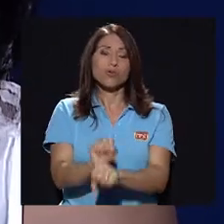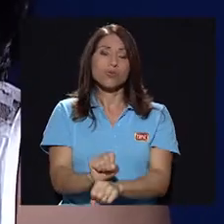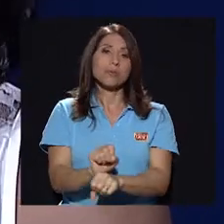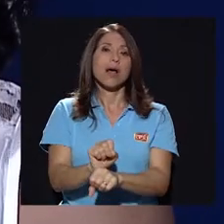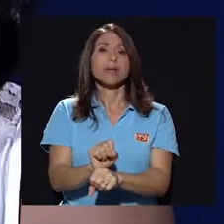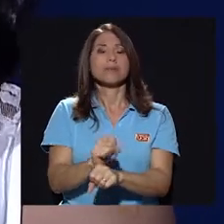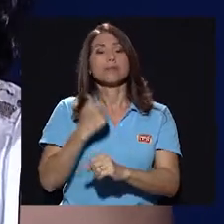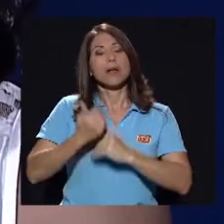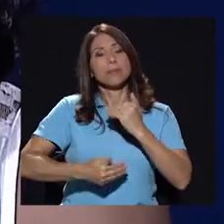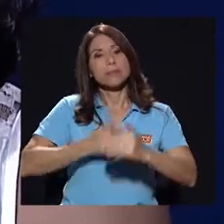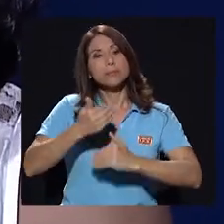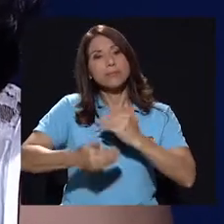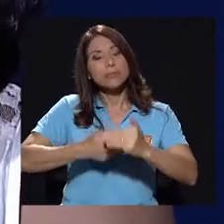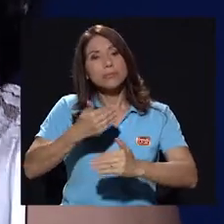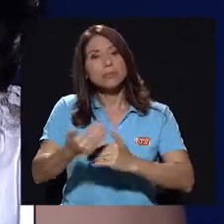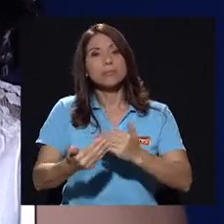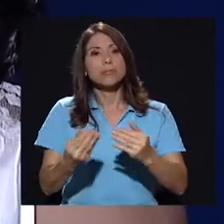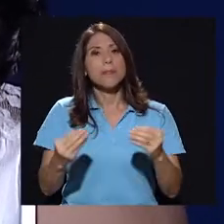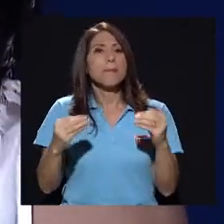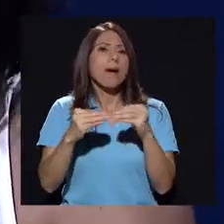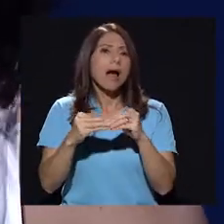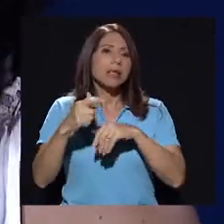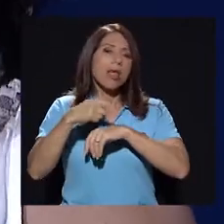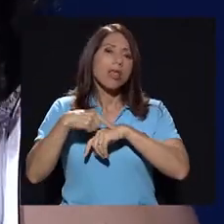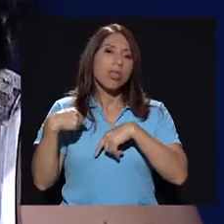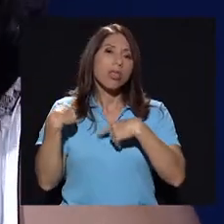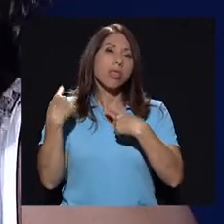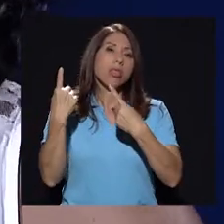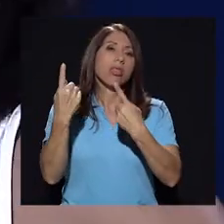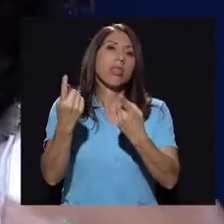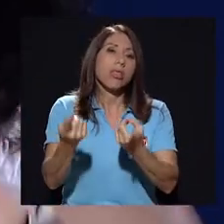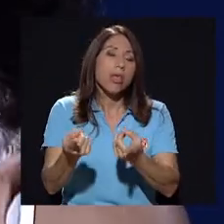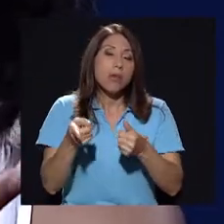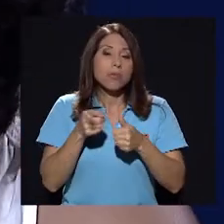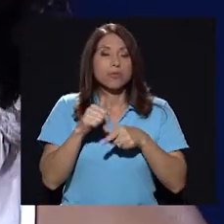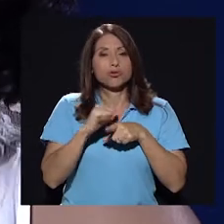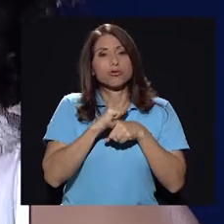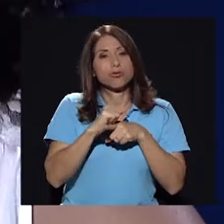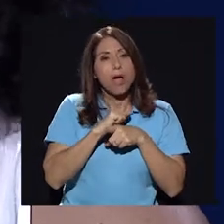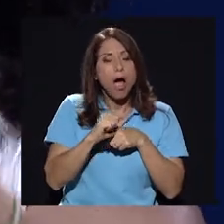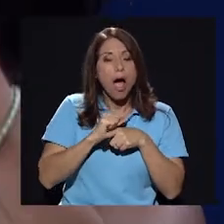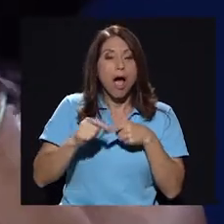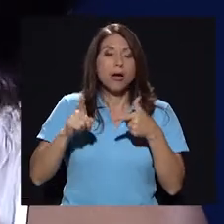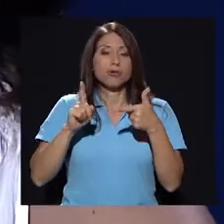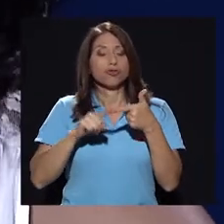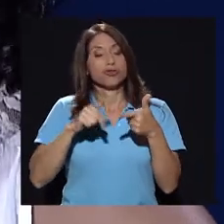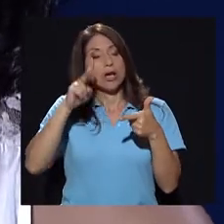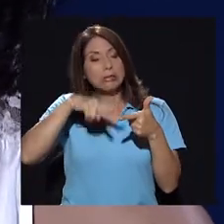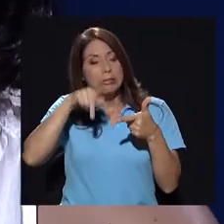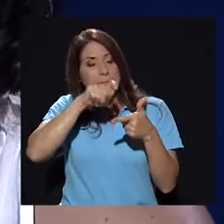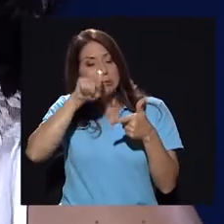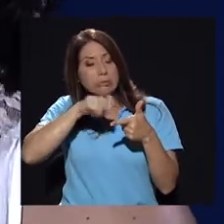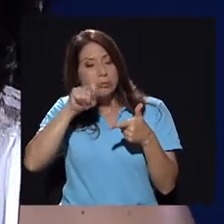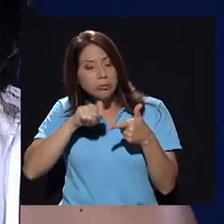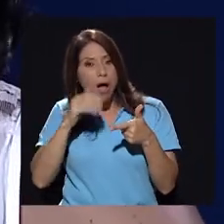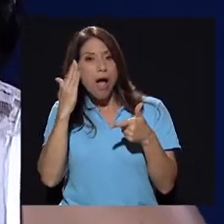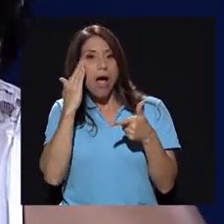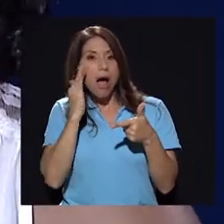acostumbradas tal vez a procesos más largos, a donde tenés ensayos, a donde conoces el guión